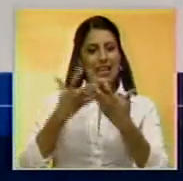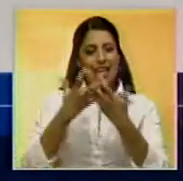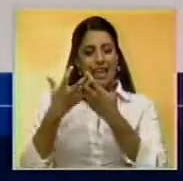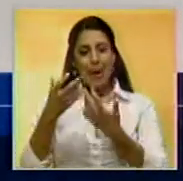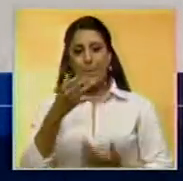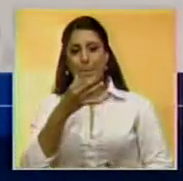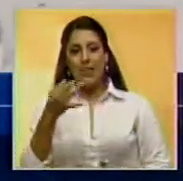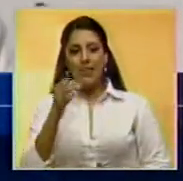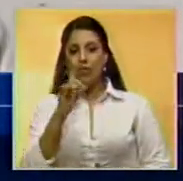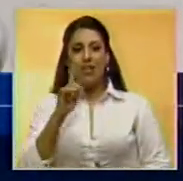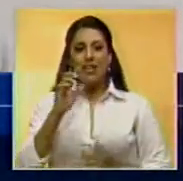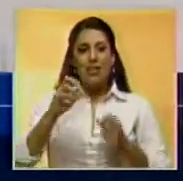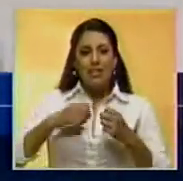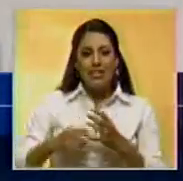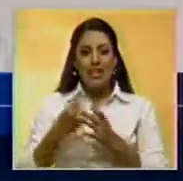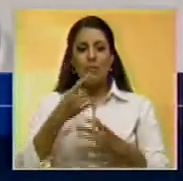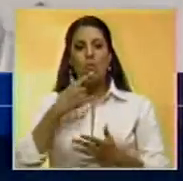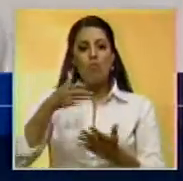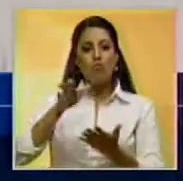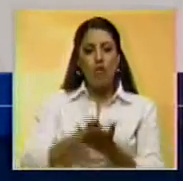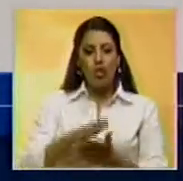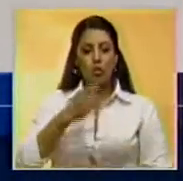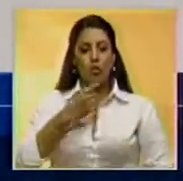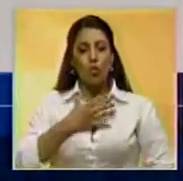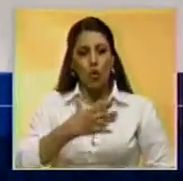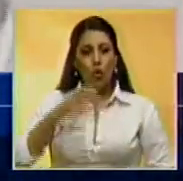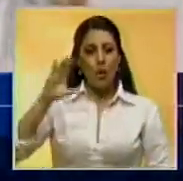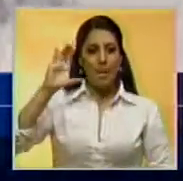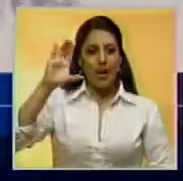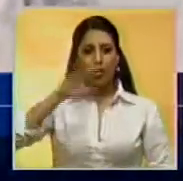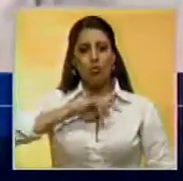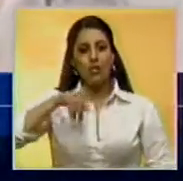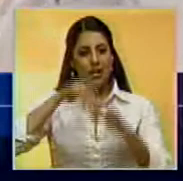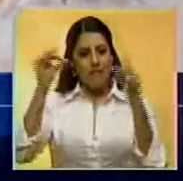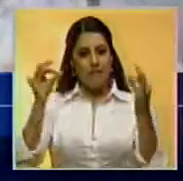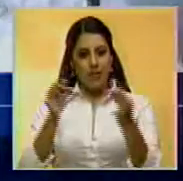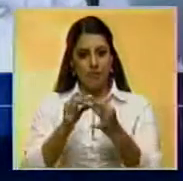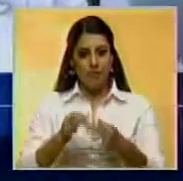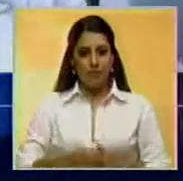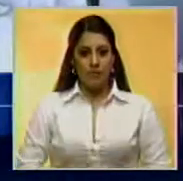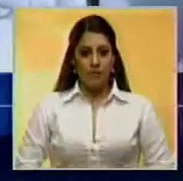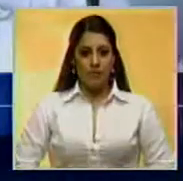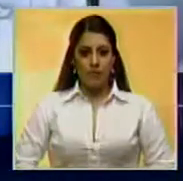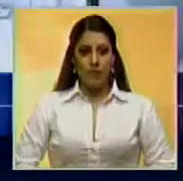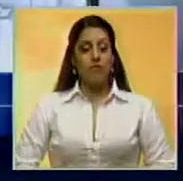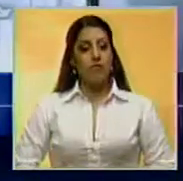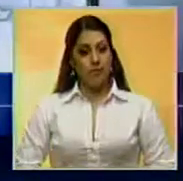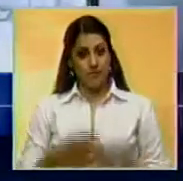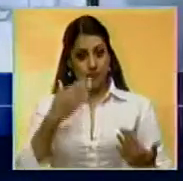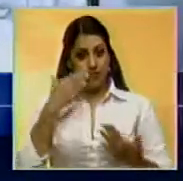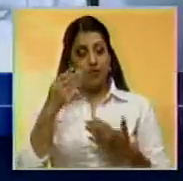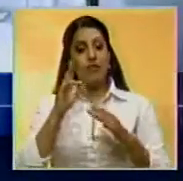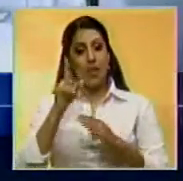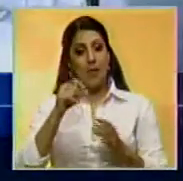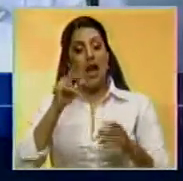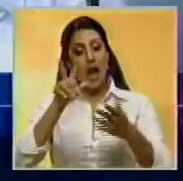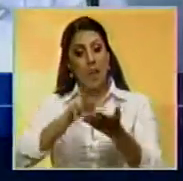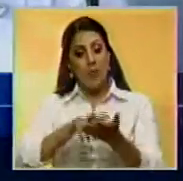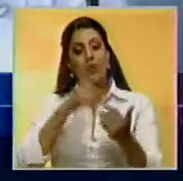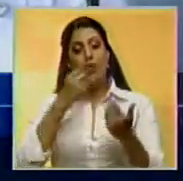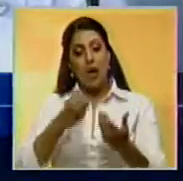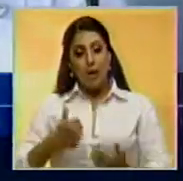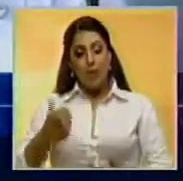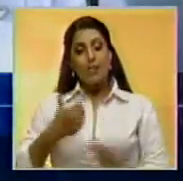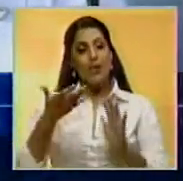perfecta que siga sembrando muerte, dolor en nuestro país, en nuestras familias. Timochenko también aprovechó la